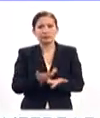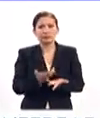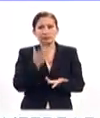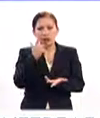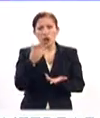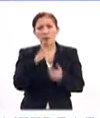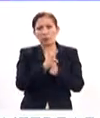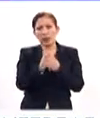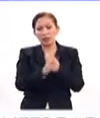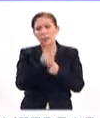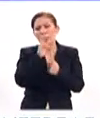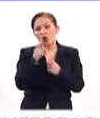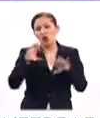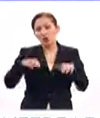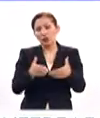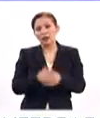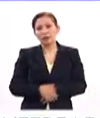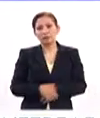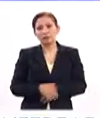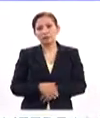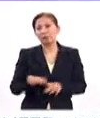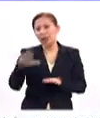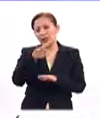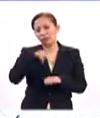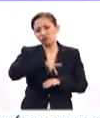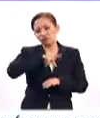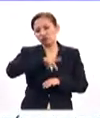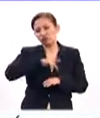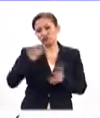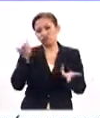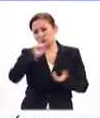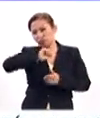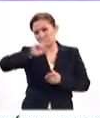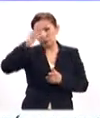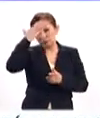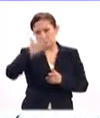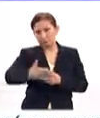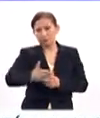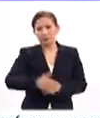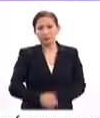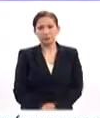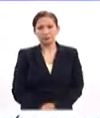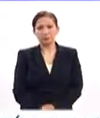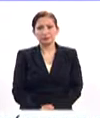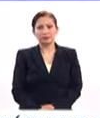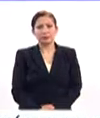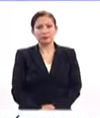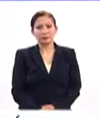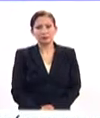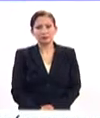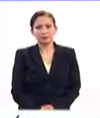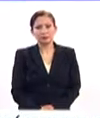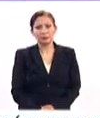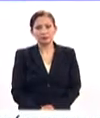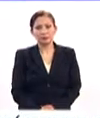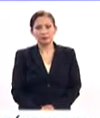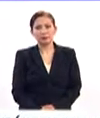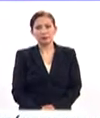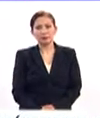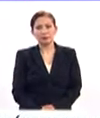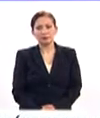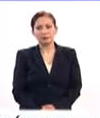un mejor país y mejores comunidades, ¿no? En el área de nuestro, de nuestro, de nuestra, en nuestra